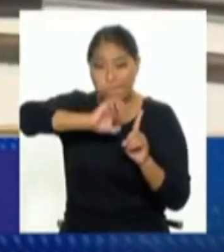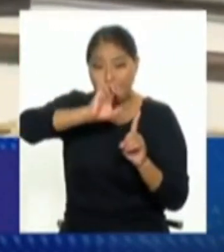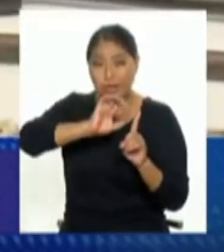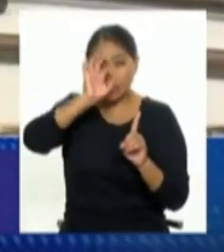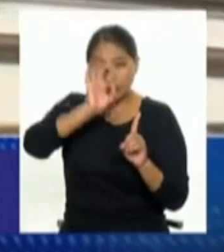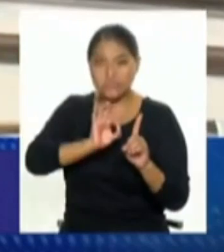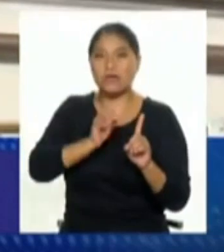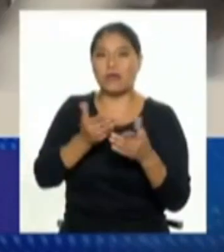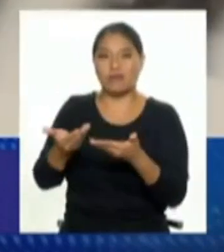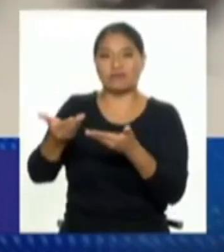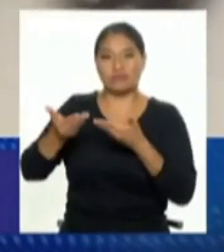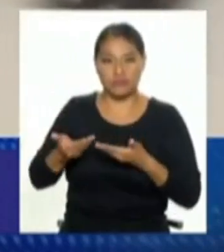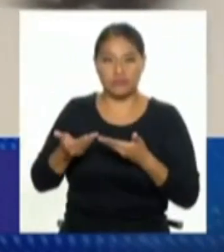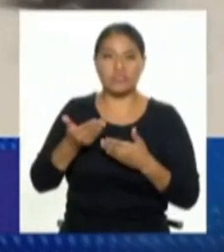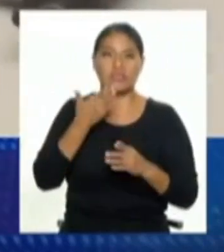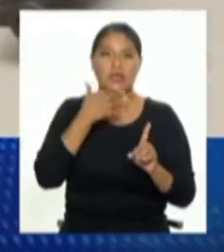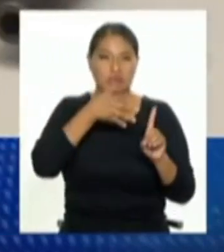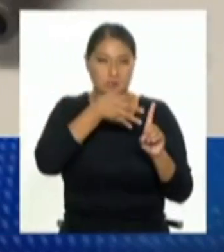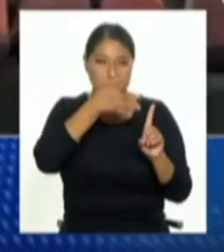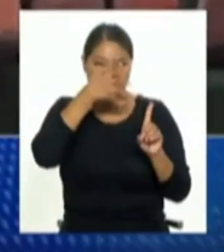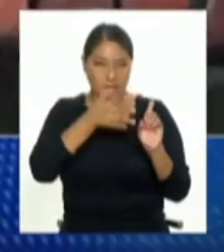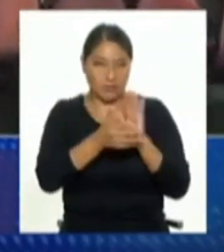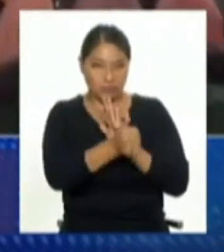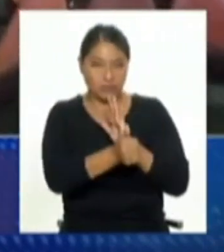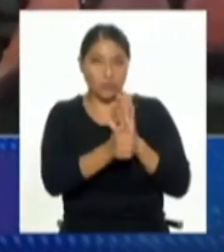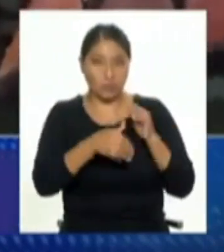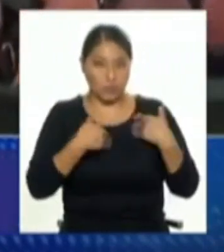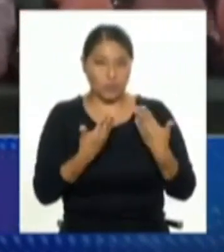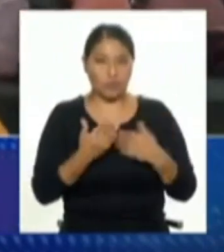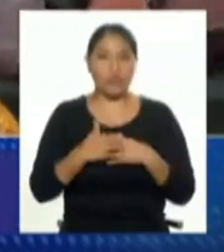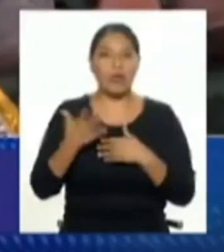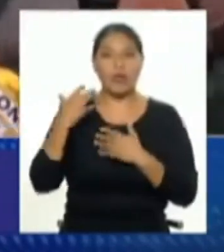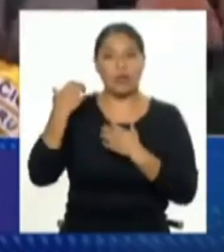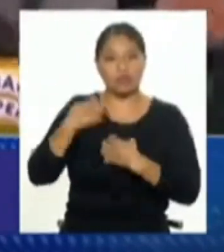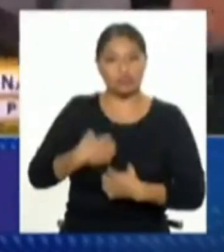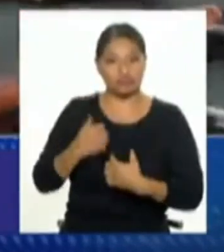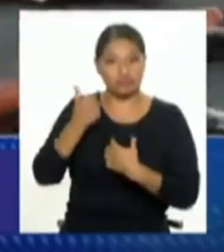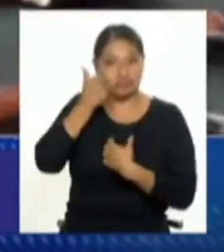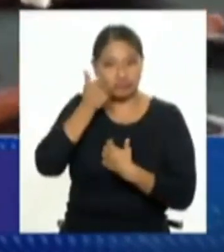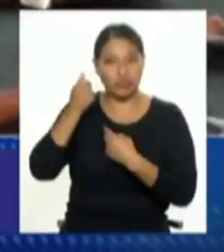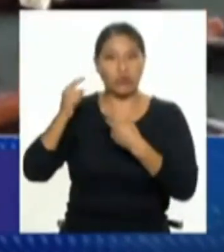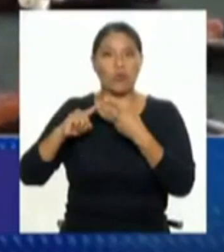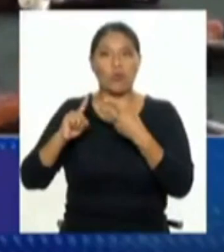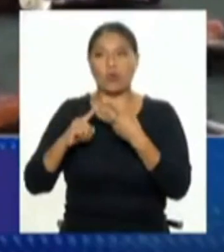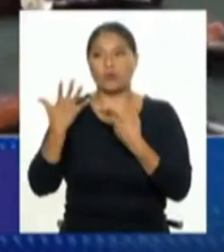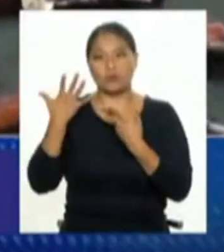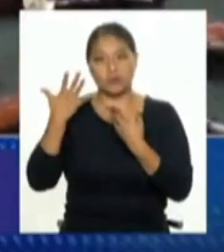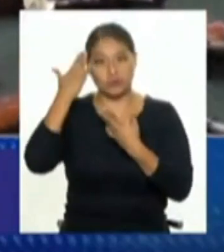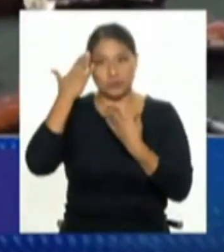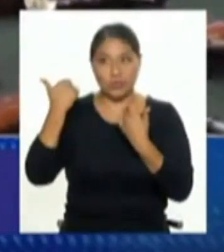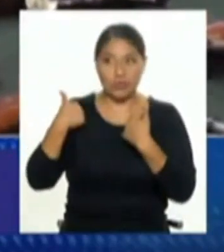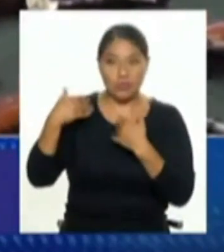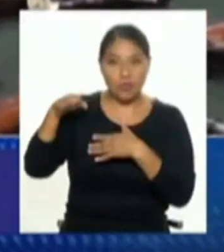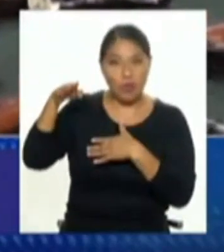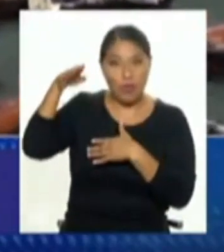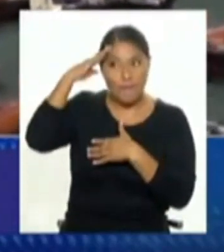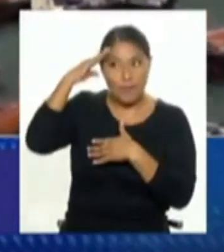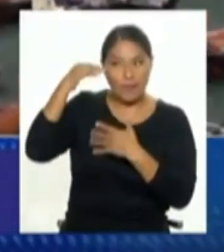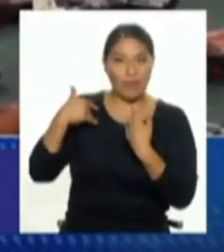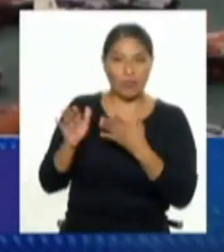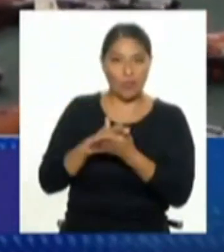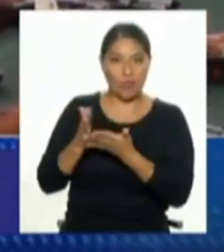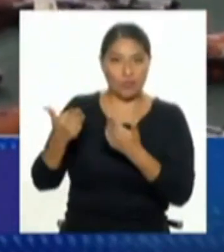pero claro si los serenos no están apestados si las empresas de seguridad que deberían estar no tienen la capacidad